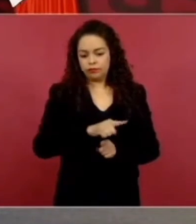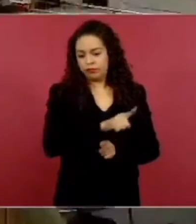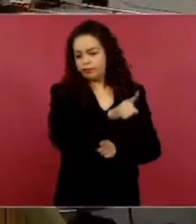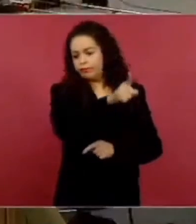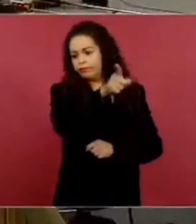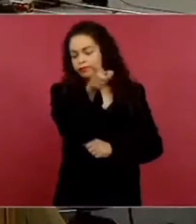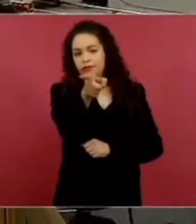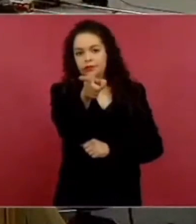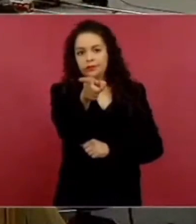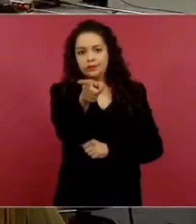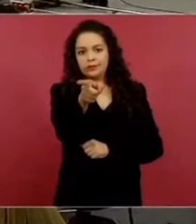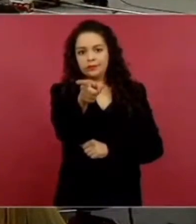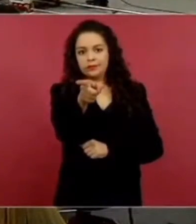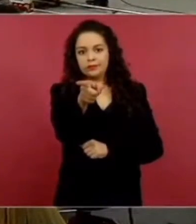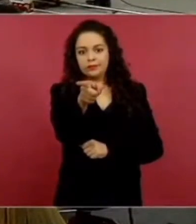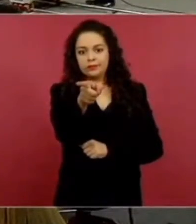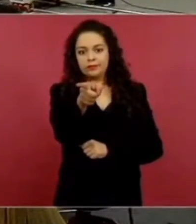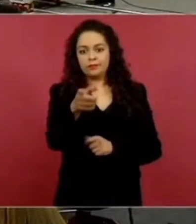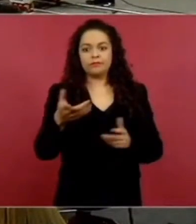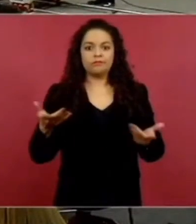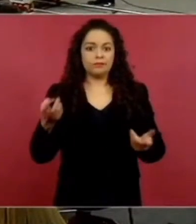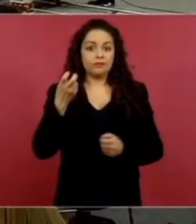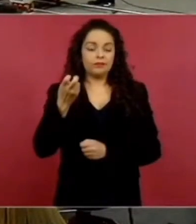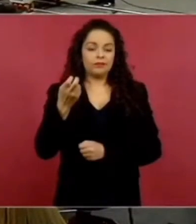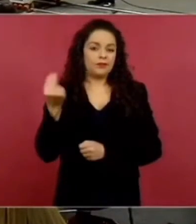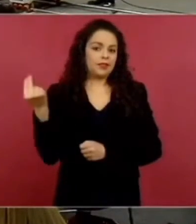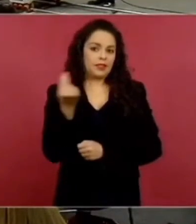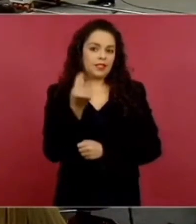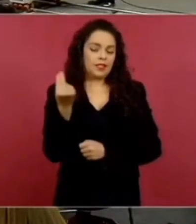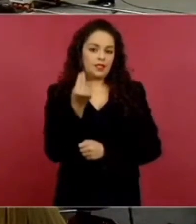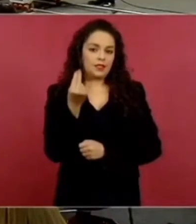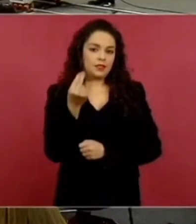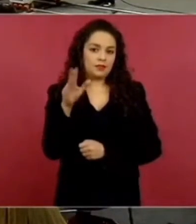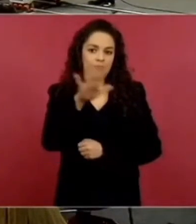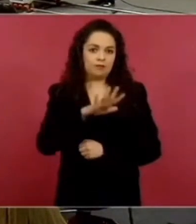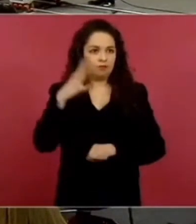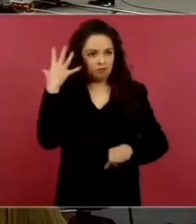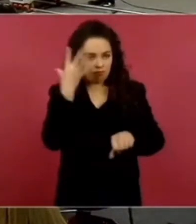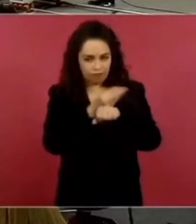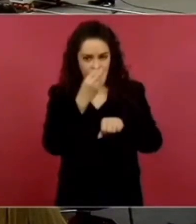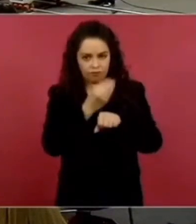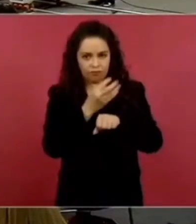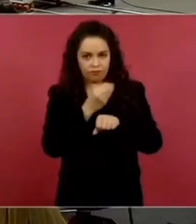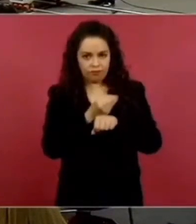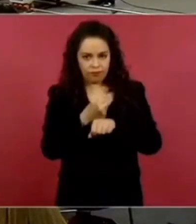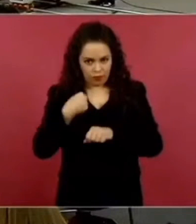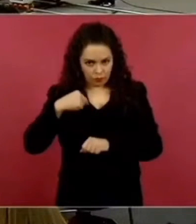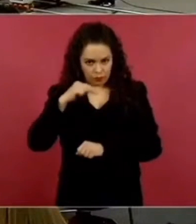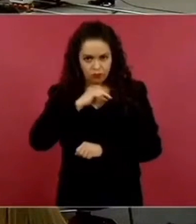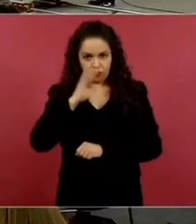entonces estamos trabajando en toda esta región y